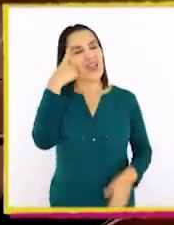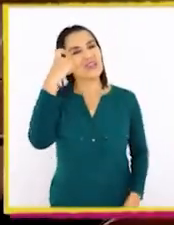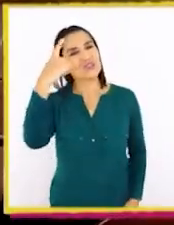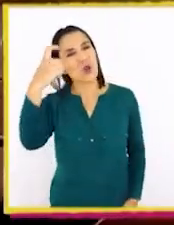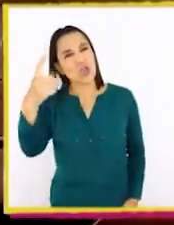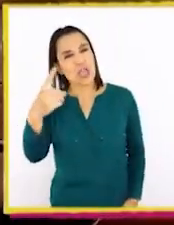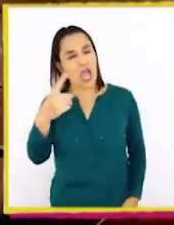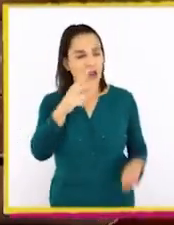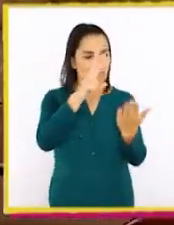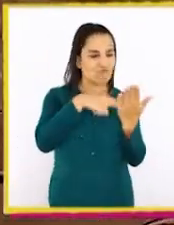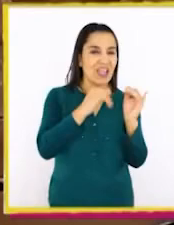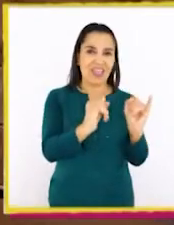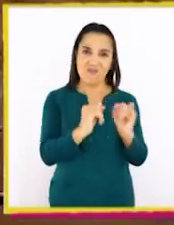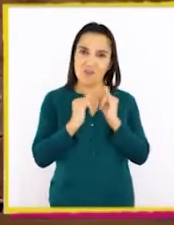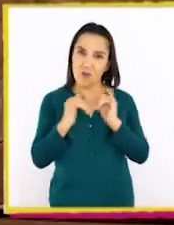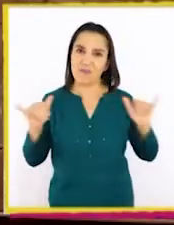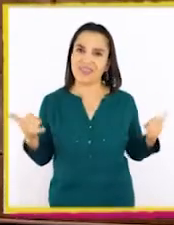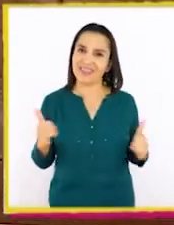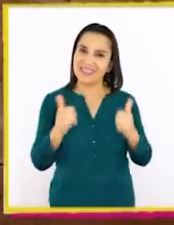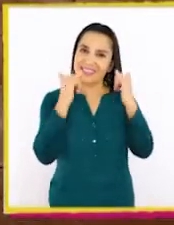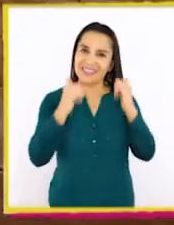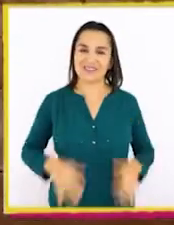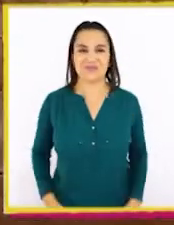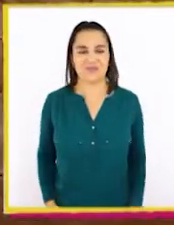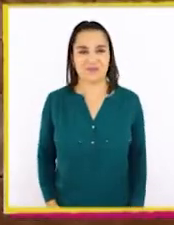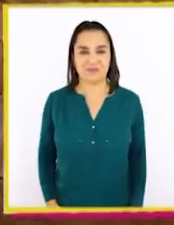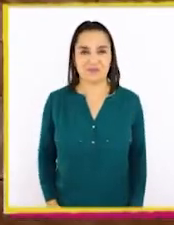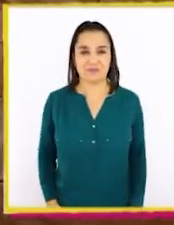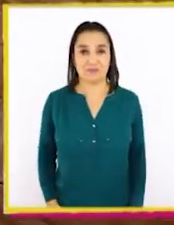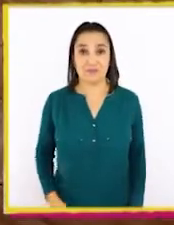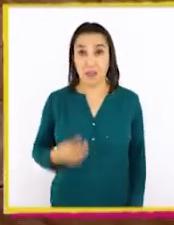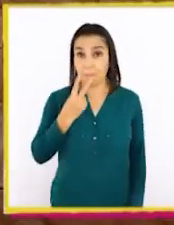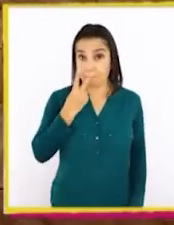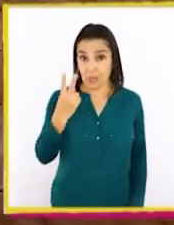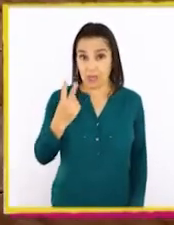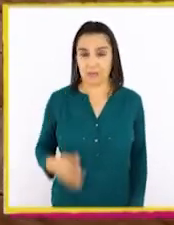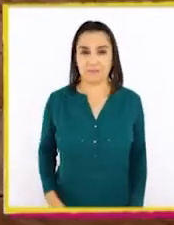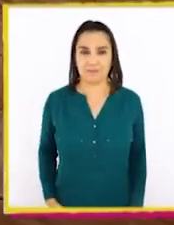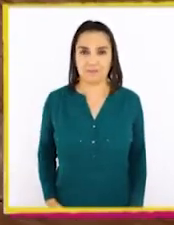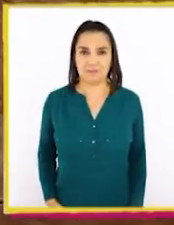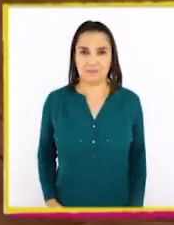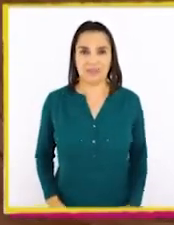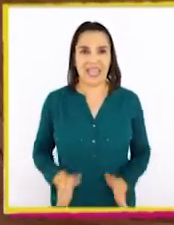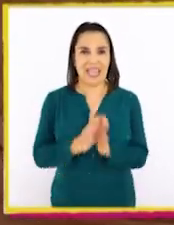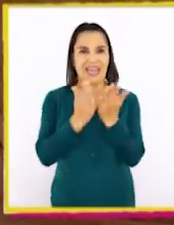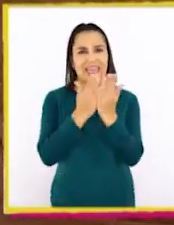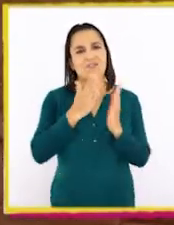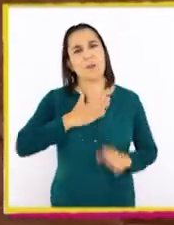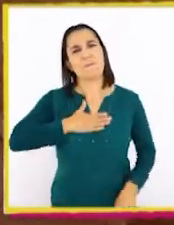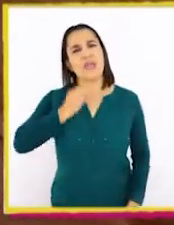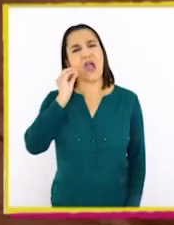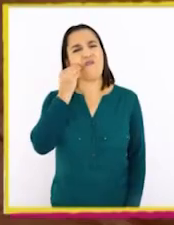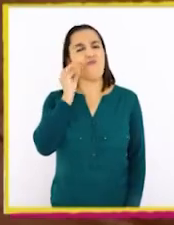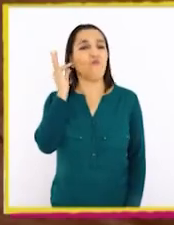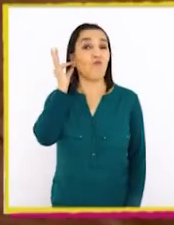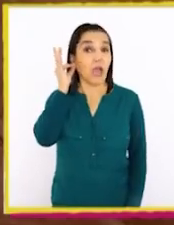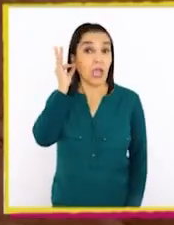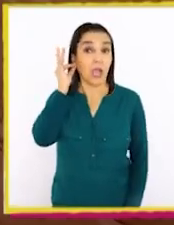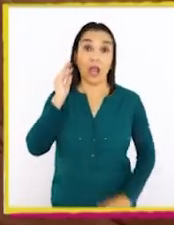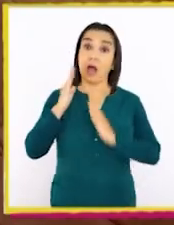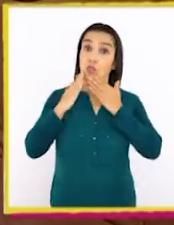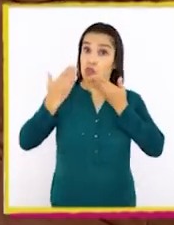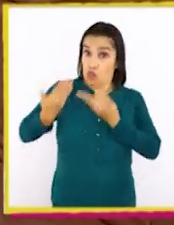soñar, informarme y entretenerme. Miren, este es el libro de mi abuela.